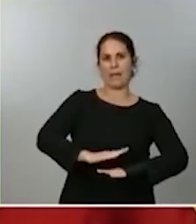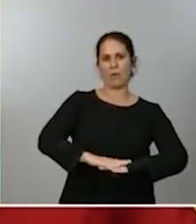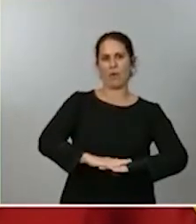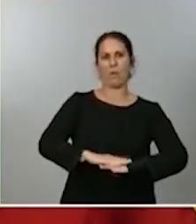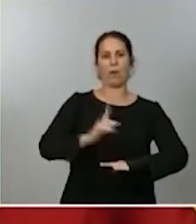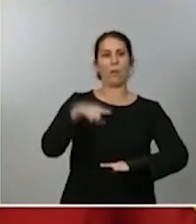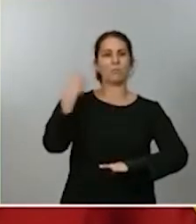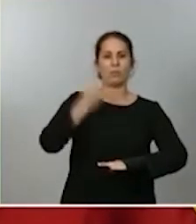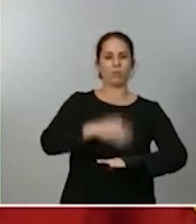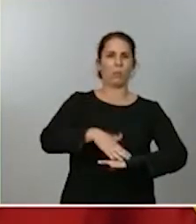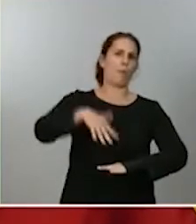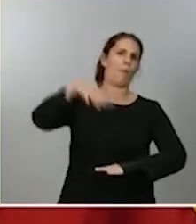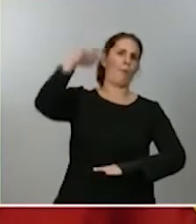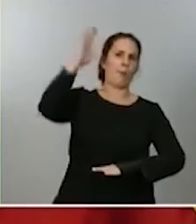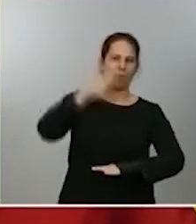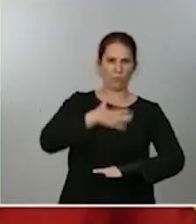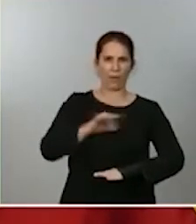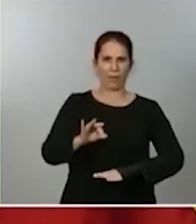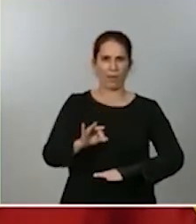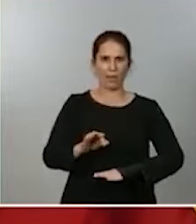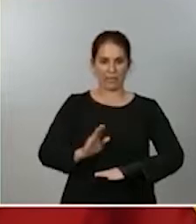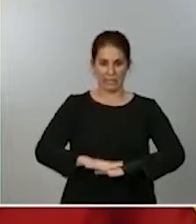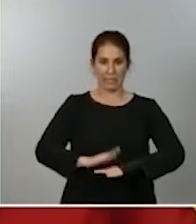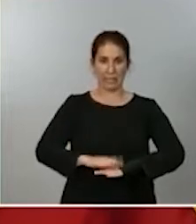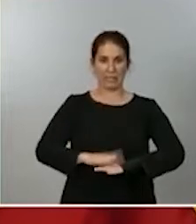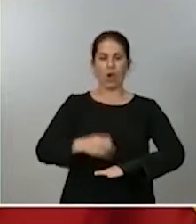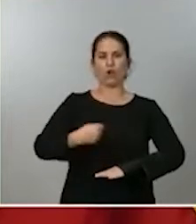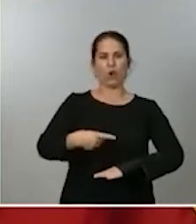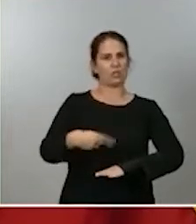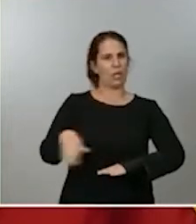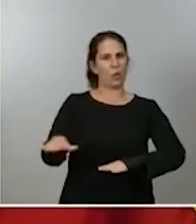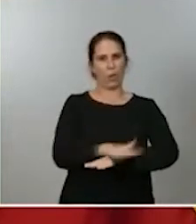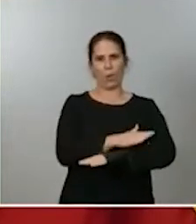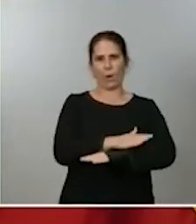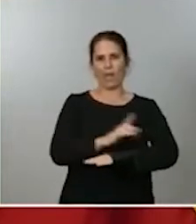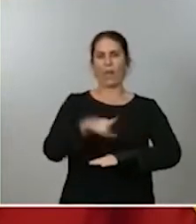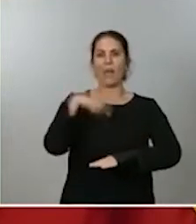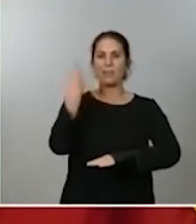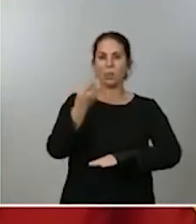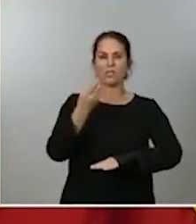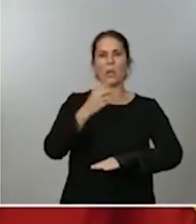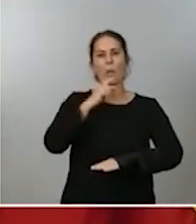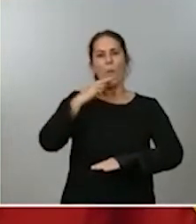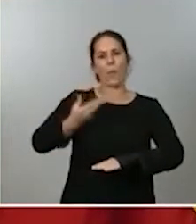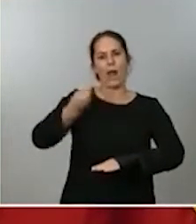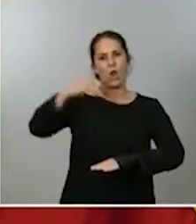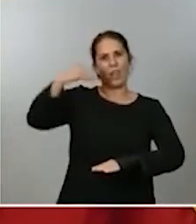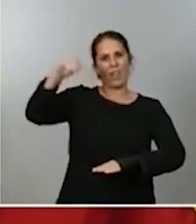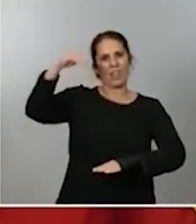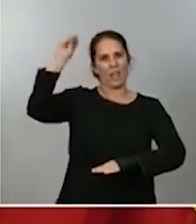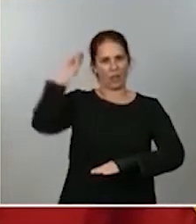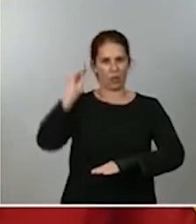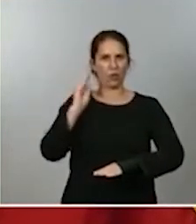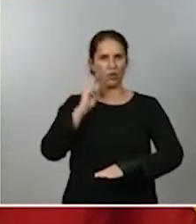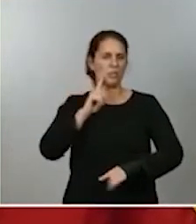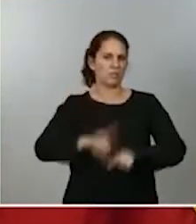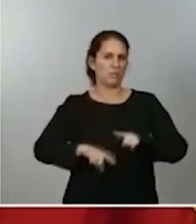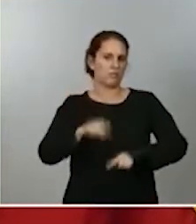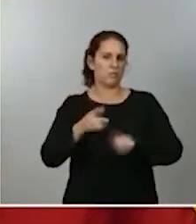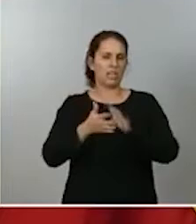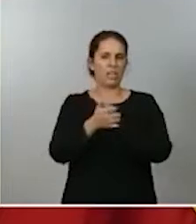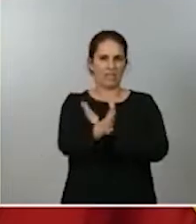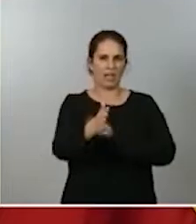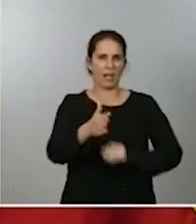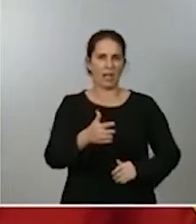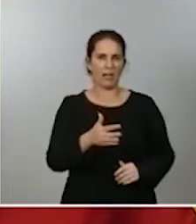coste de producción pero a partir de ahí lo que es importante es la valorización y valorización significa incremento de valor